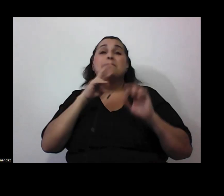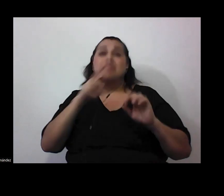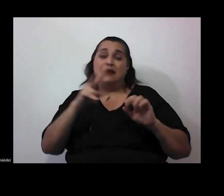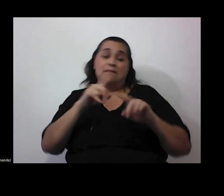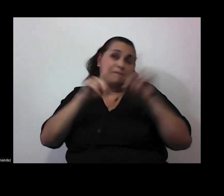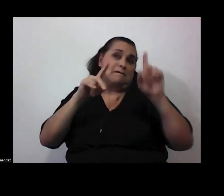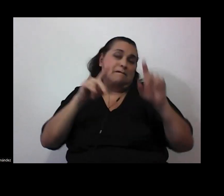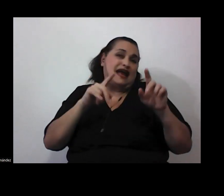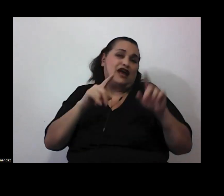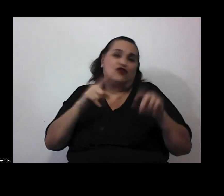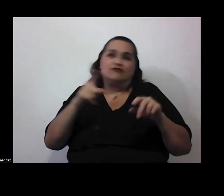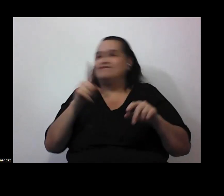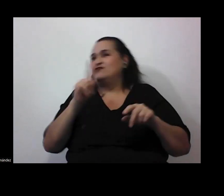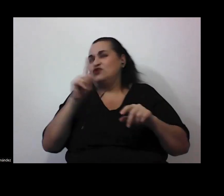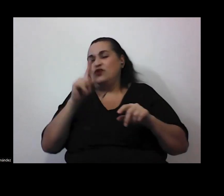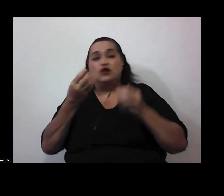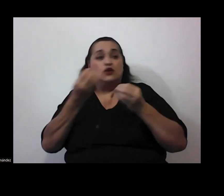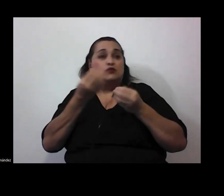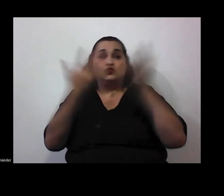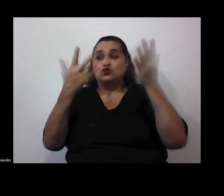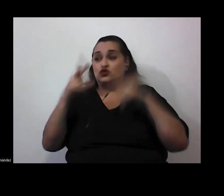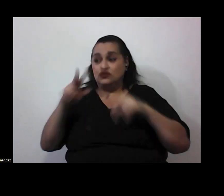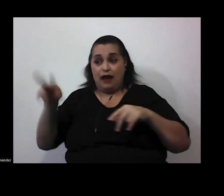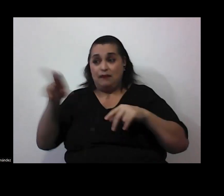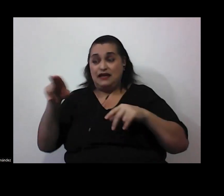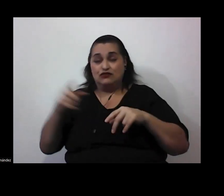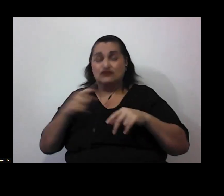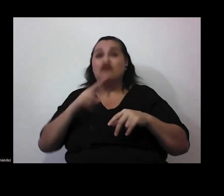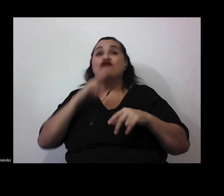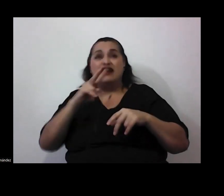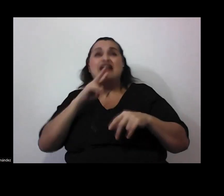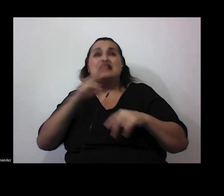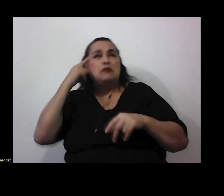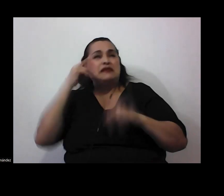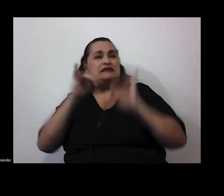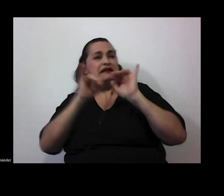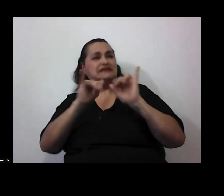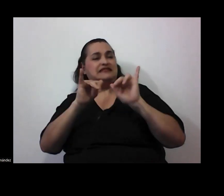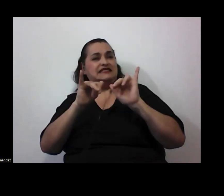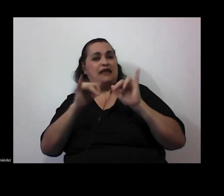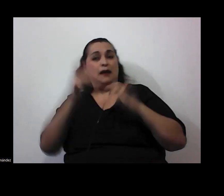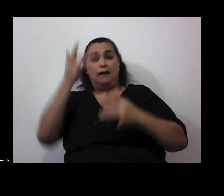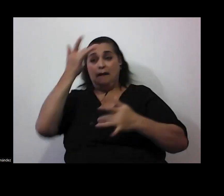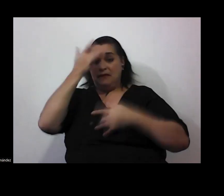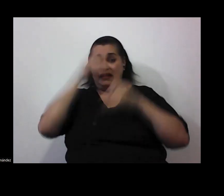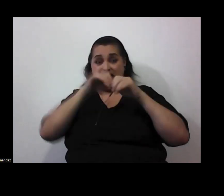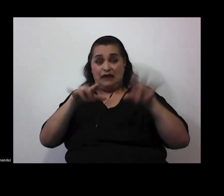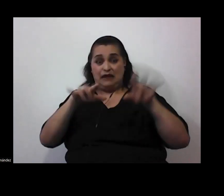muchos amigos relativistas dejaron de serlo con la pandemia cuando se cuando se encontraron con que bueno